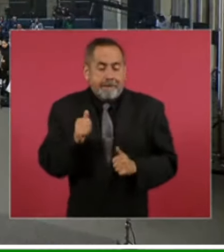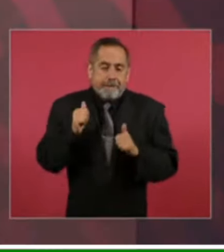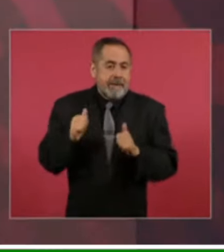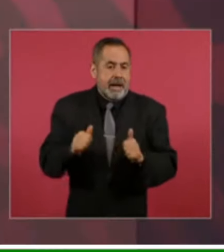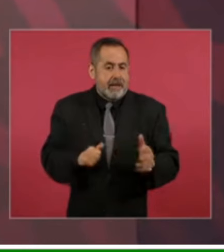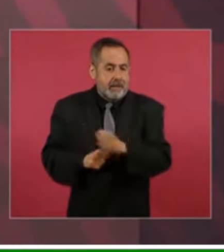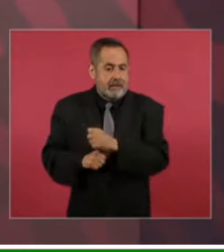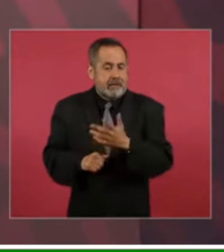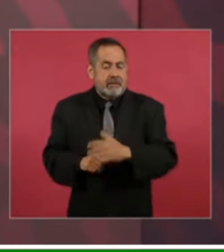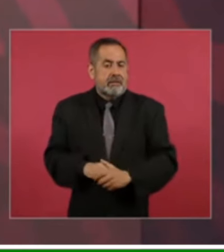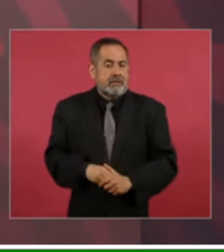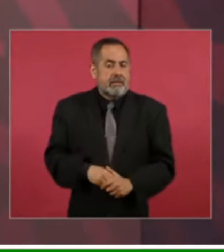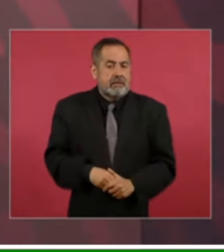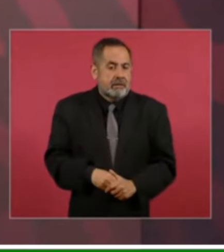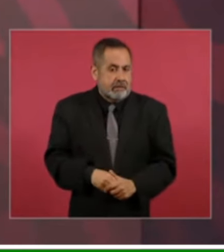ah claro,